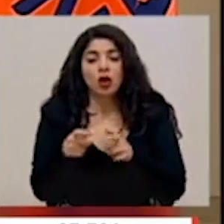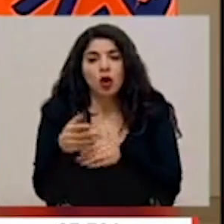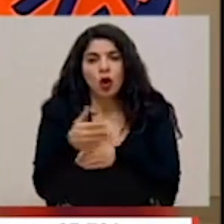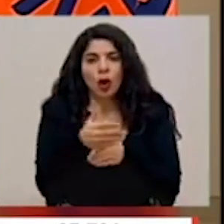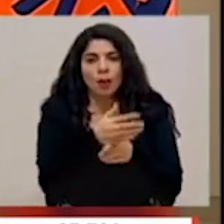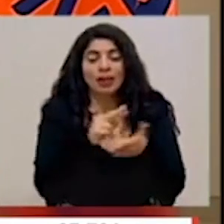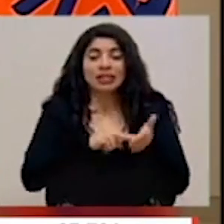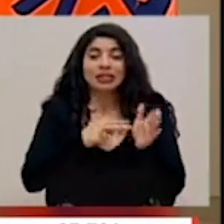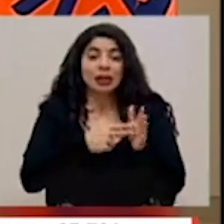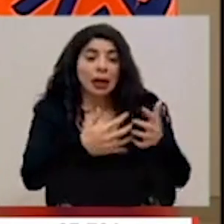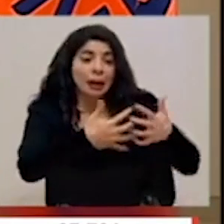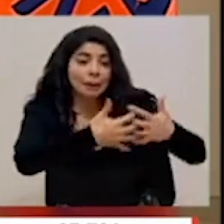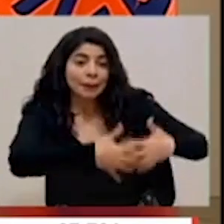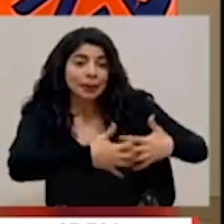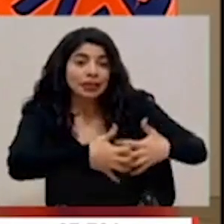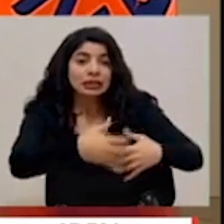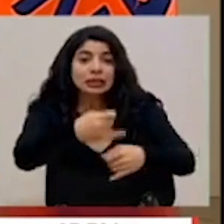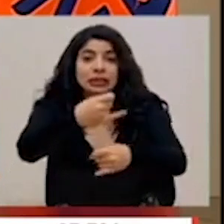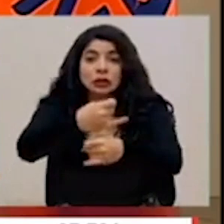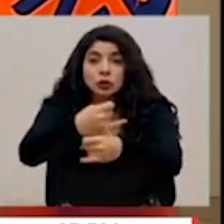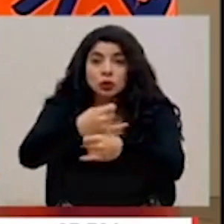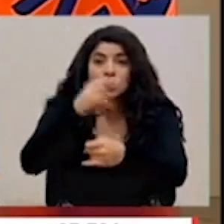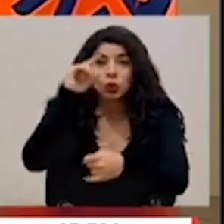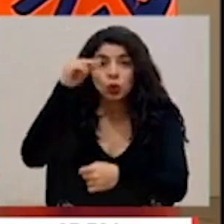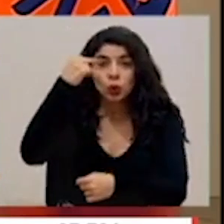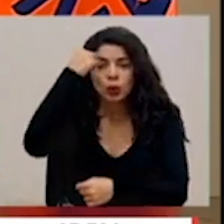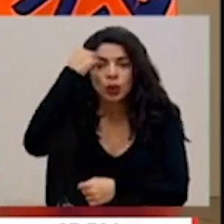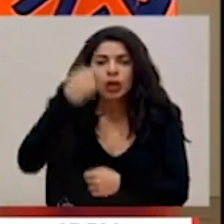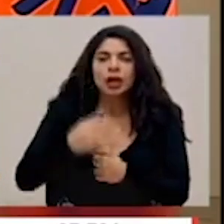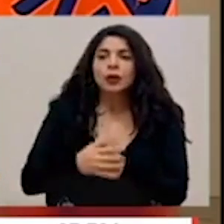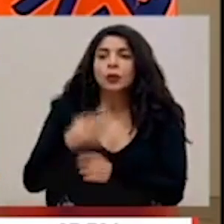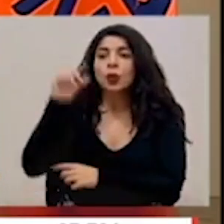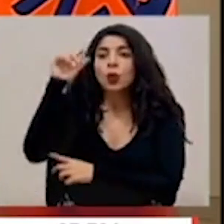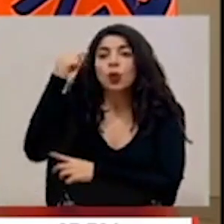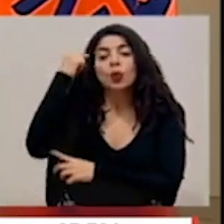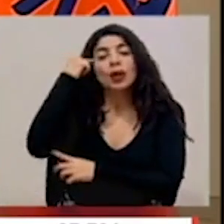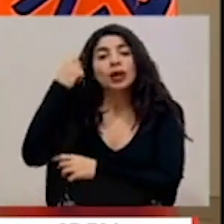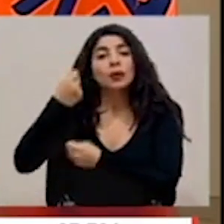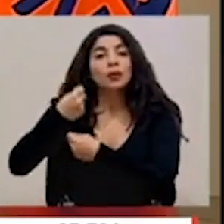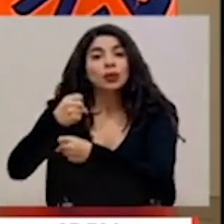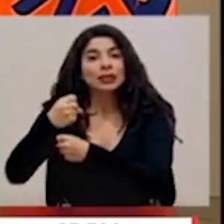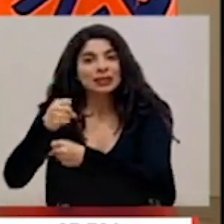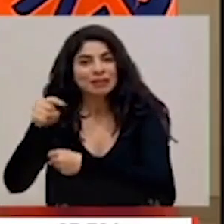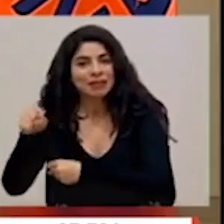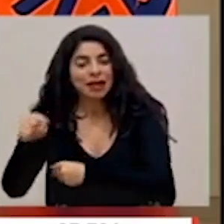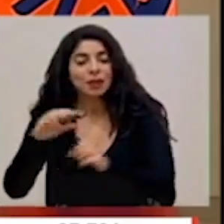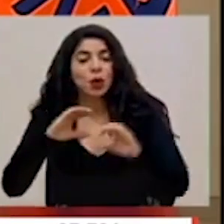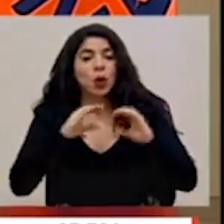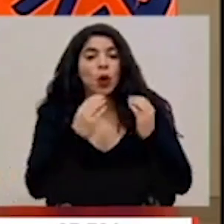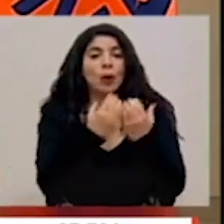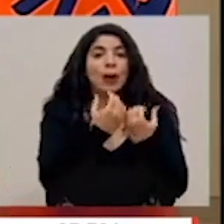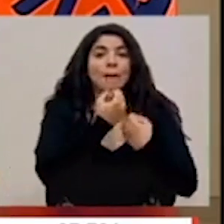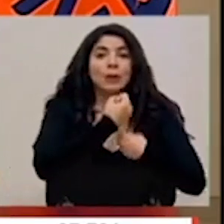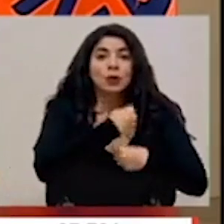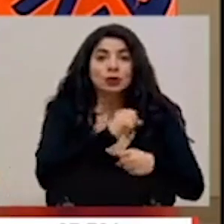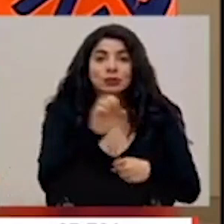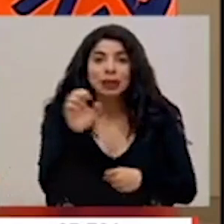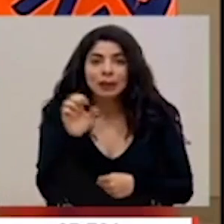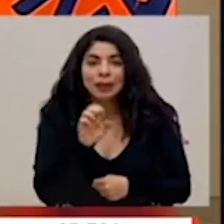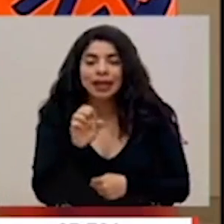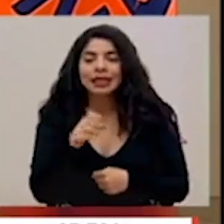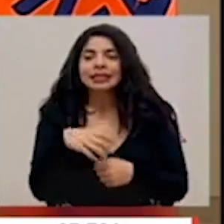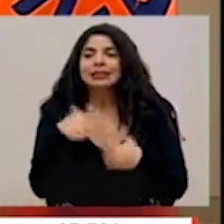empresas, las instituciones del gobierno, los gobiernos locales, los comités municipales de emergencia,